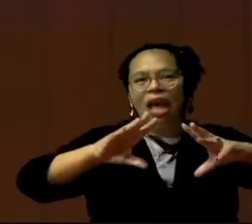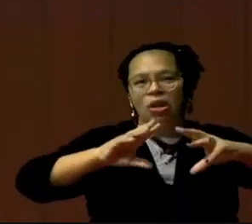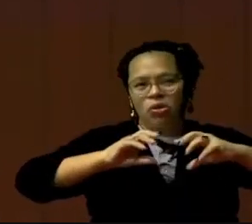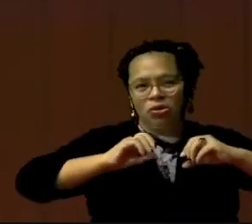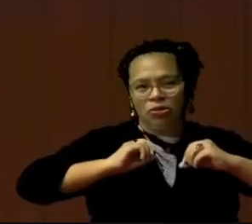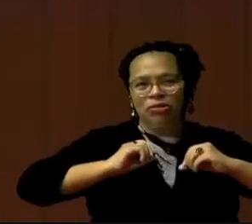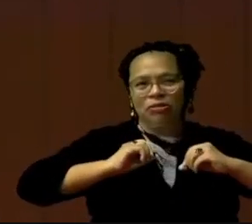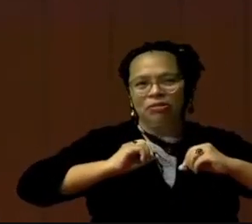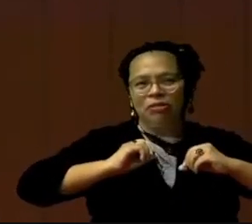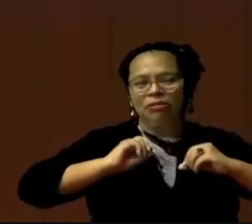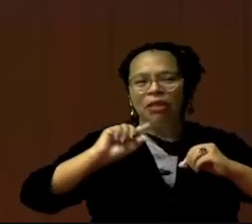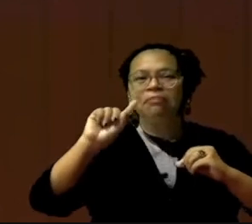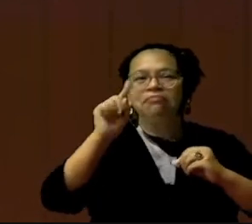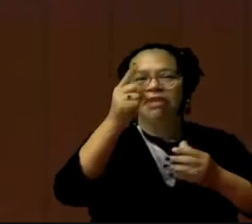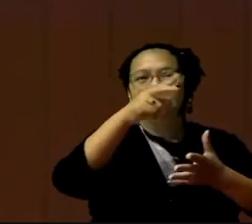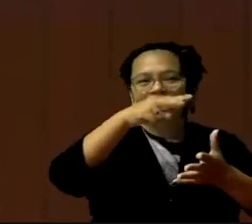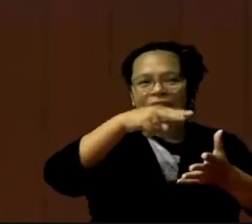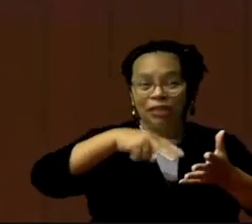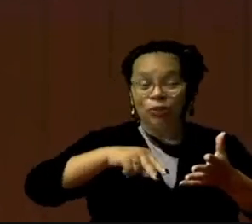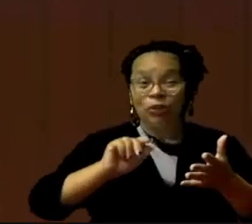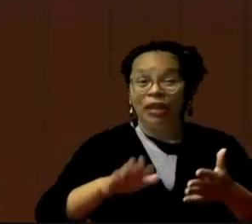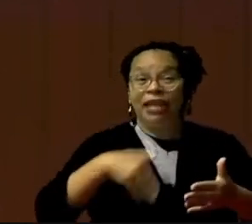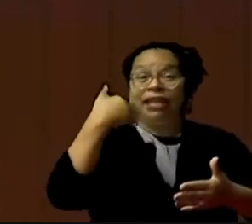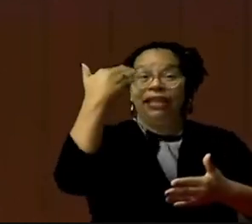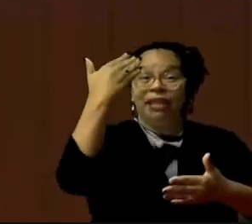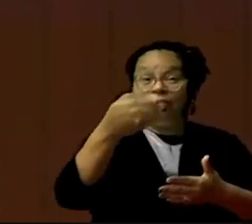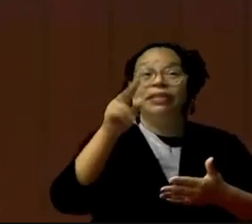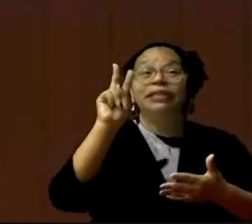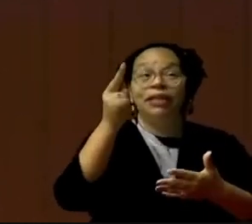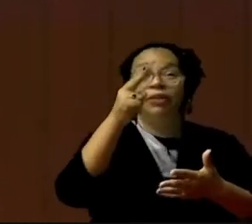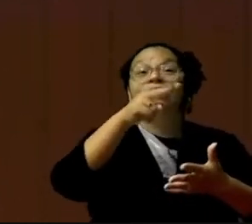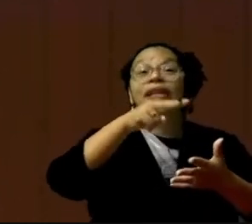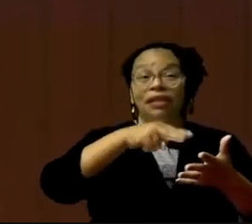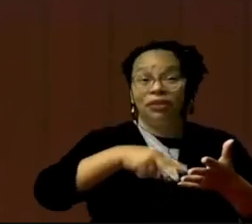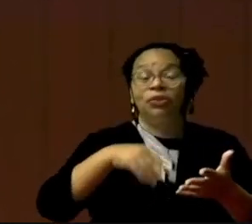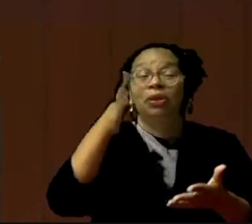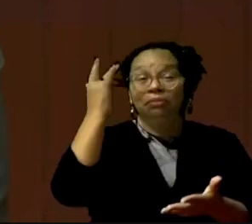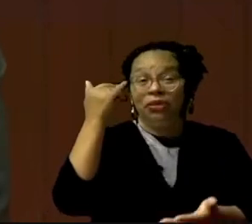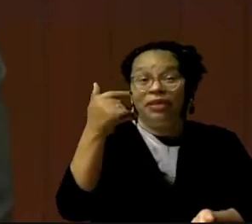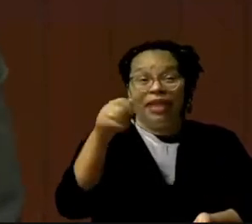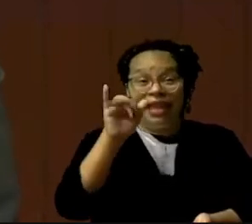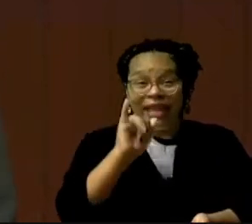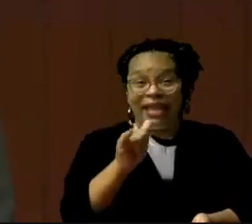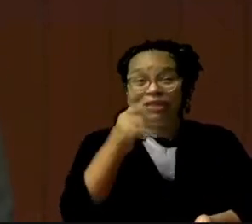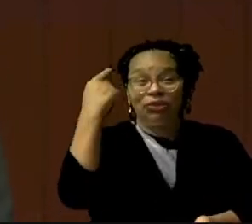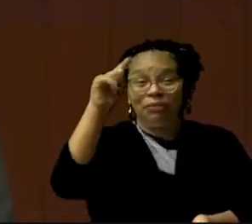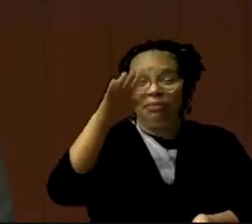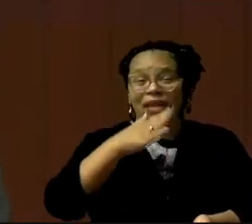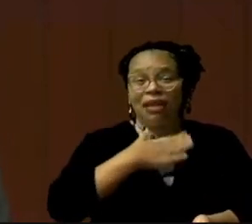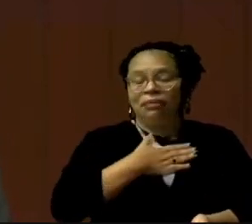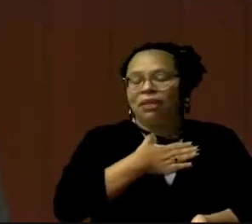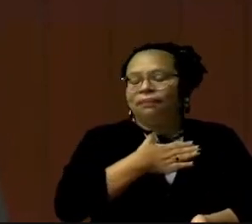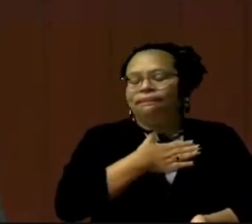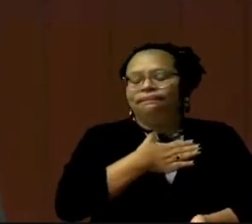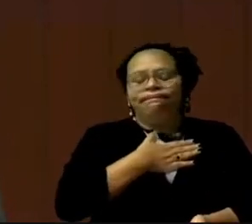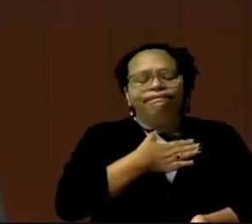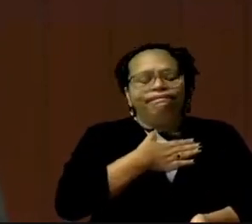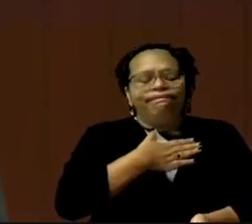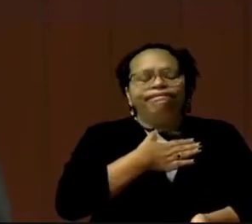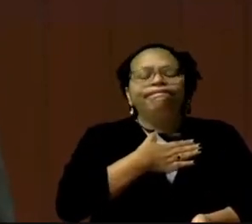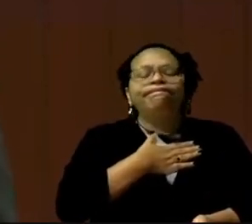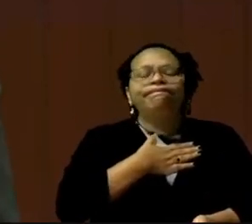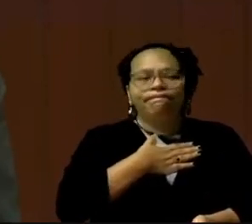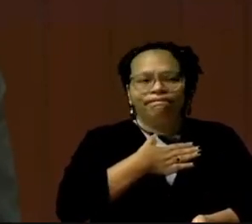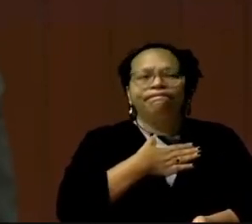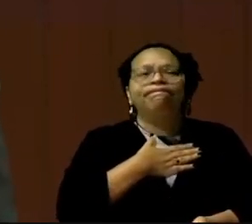y poder llegar hoy, antes del cierre de este cuatrenio. Porque no saben lo que significa para mí. Es un complemento del proyecto de